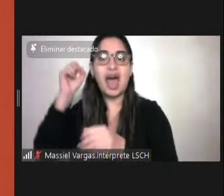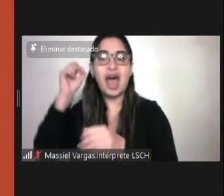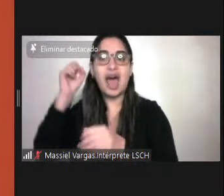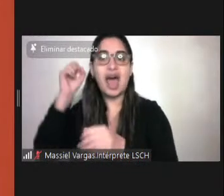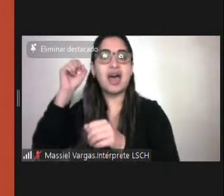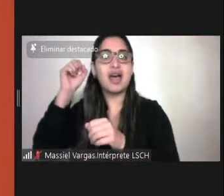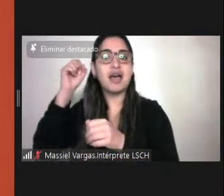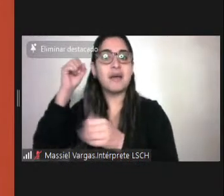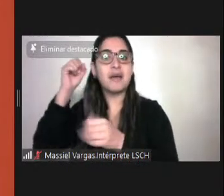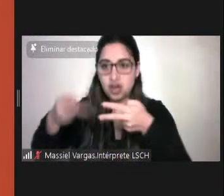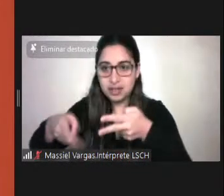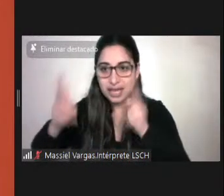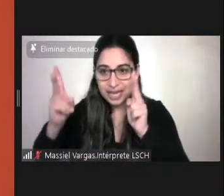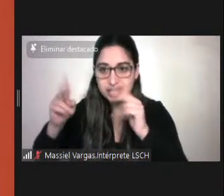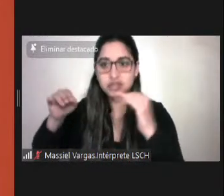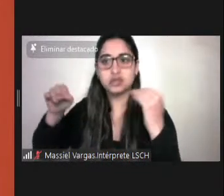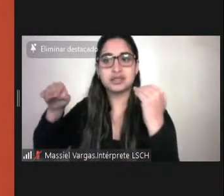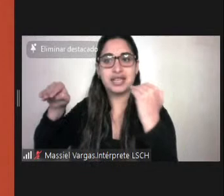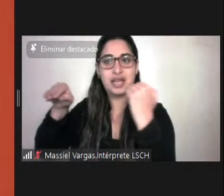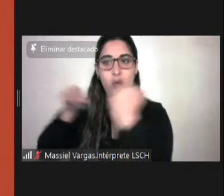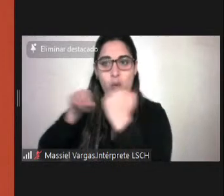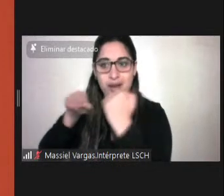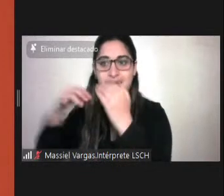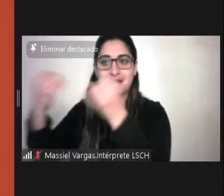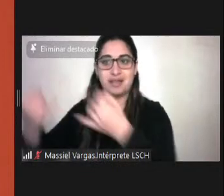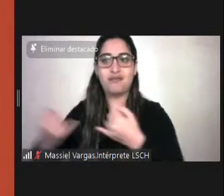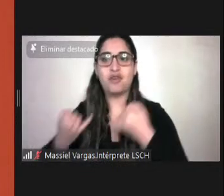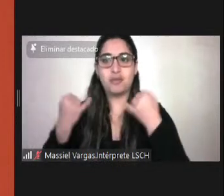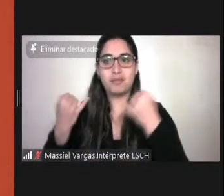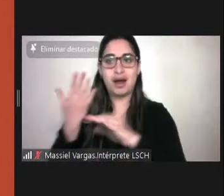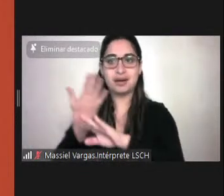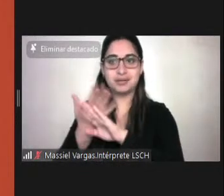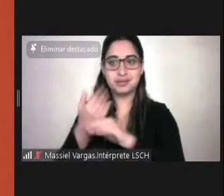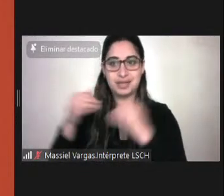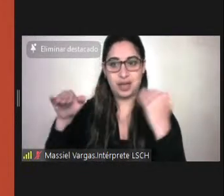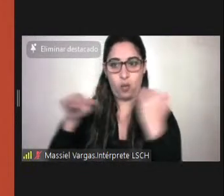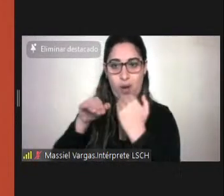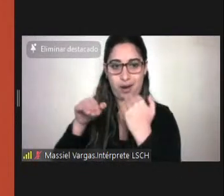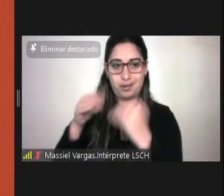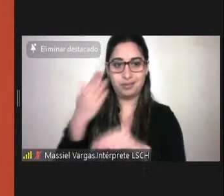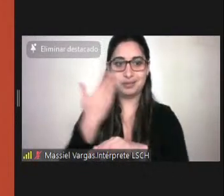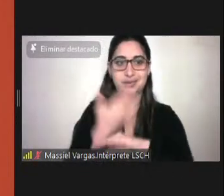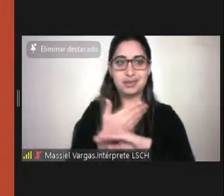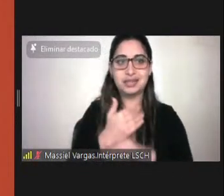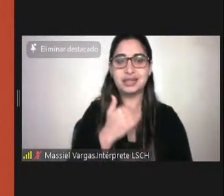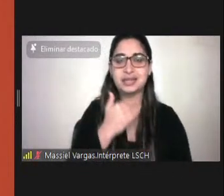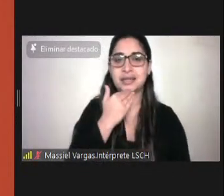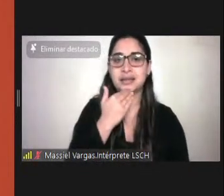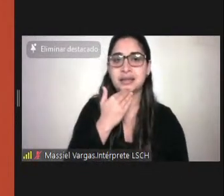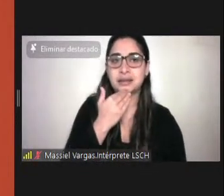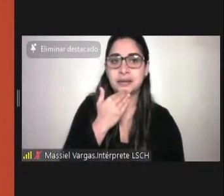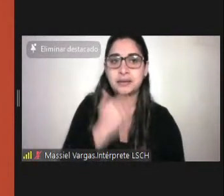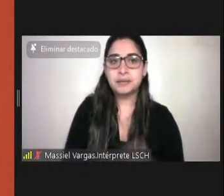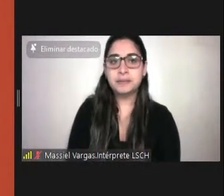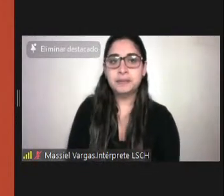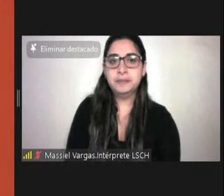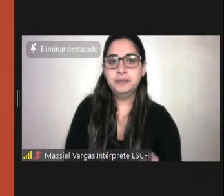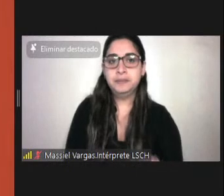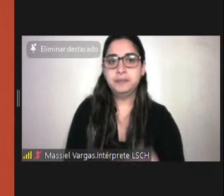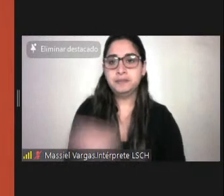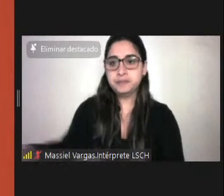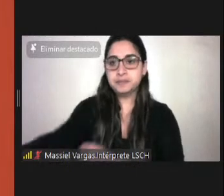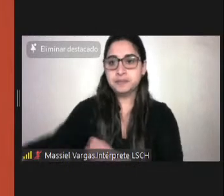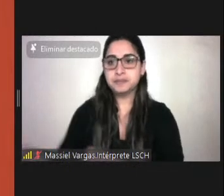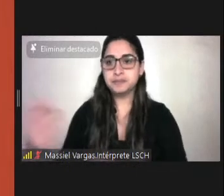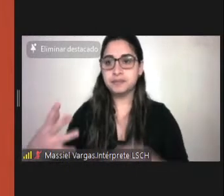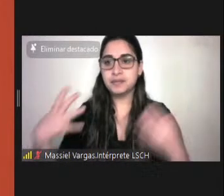Porque no debemos traspasar una carga de accesibilidad a la persona con discapacidad, sino que la carga